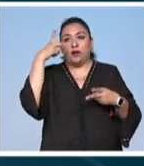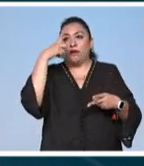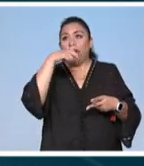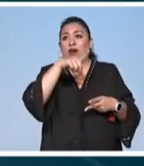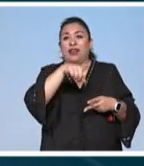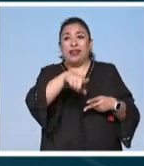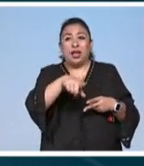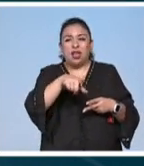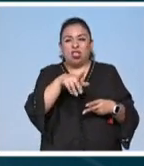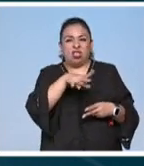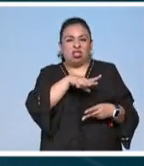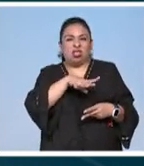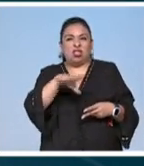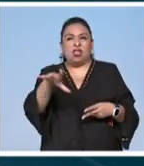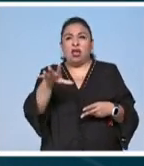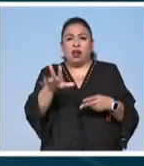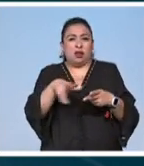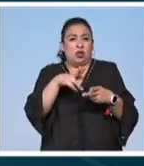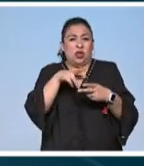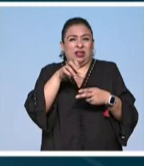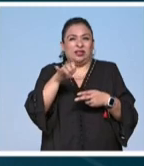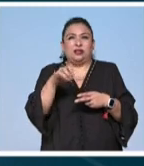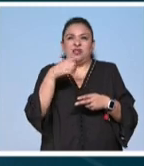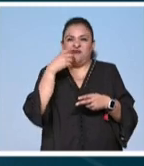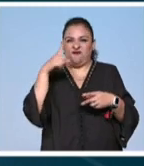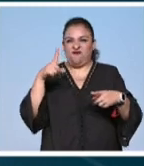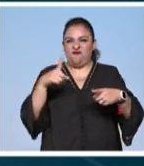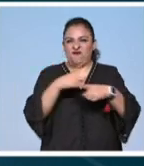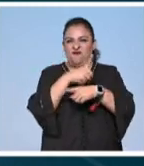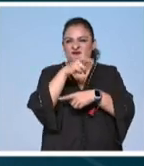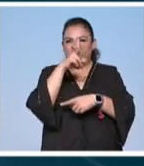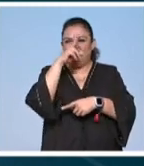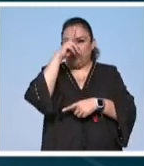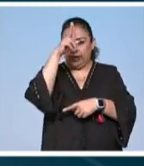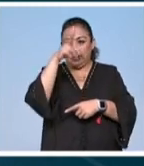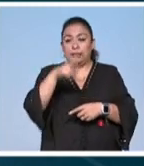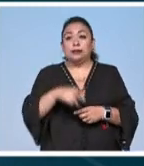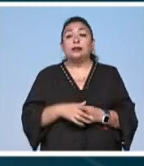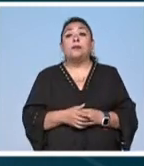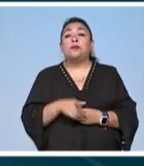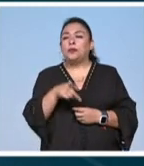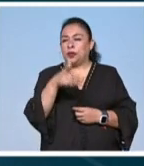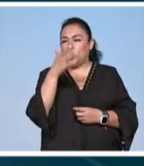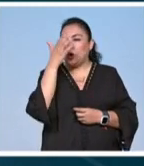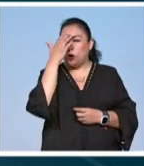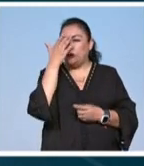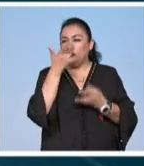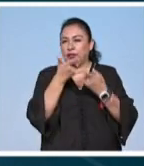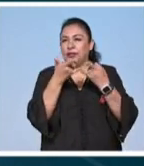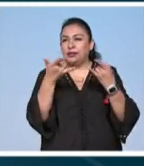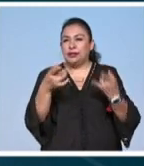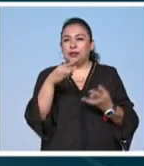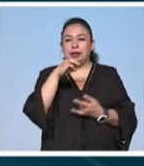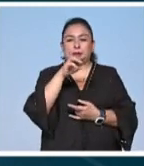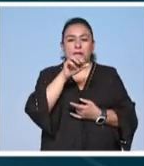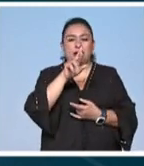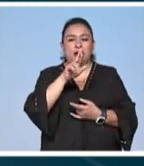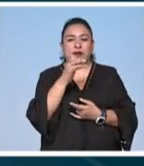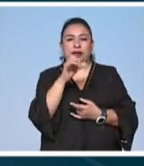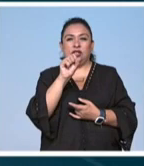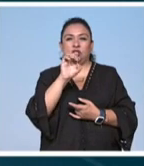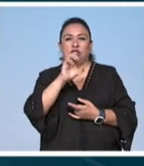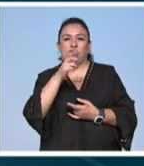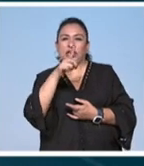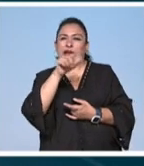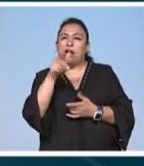el engendro al ser rechazado por su naturaleza querrá vengarse de su creador usted conoce esa historia de mary shelley esa misma